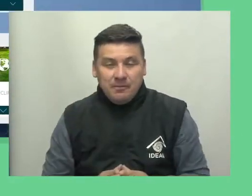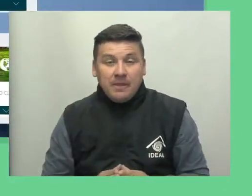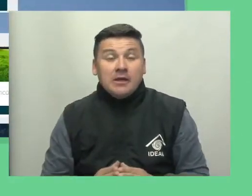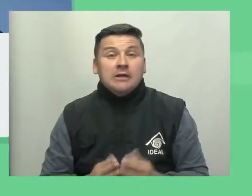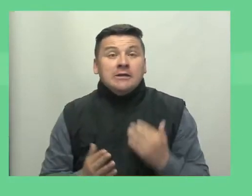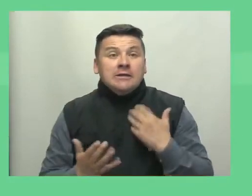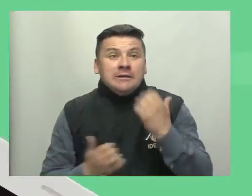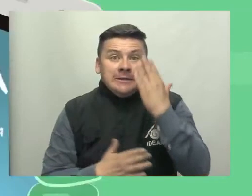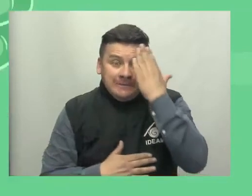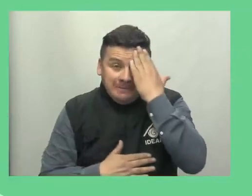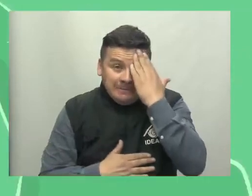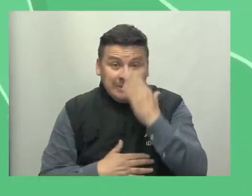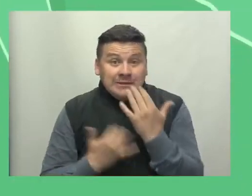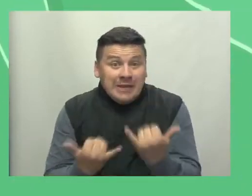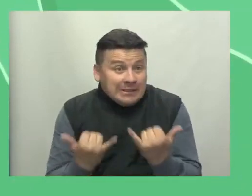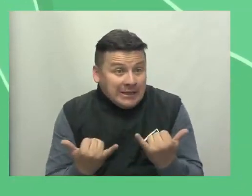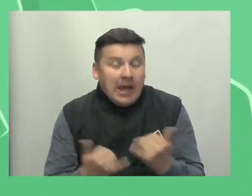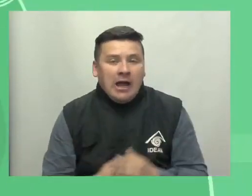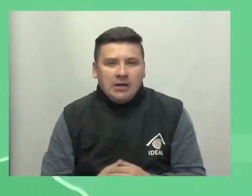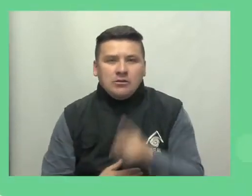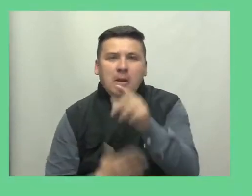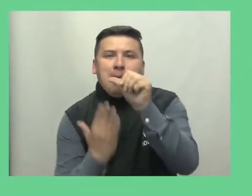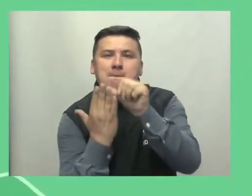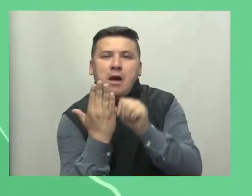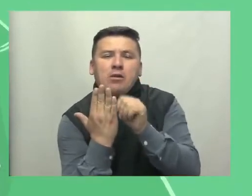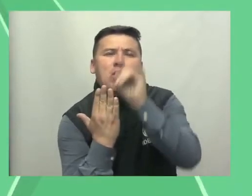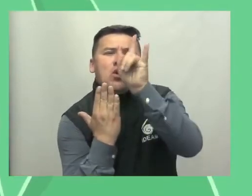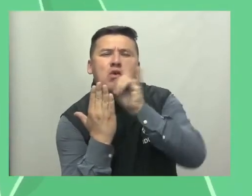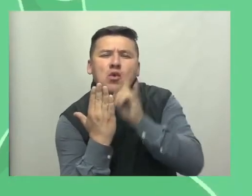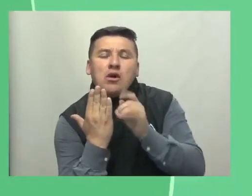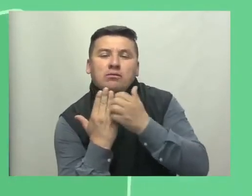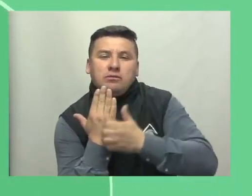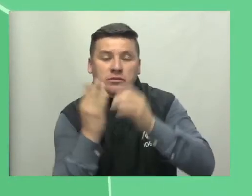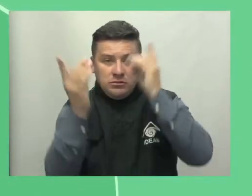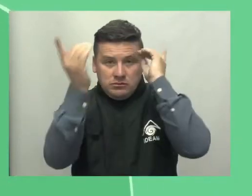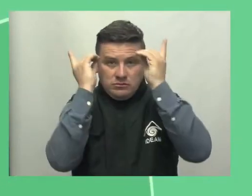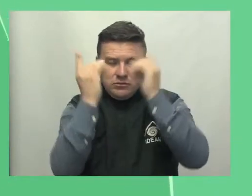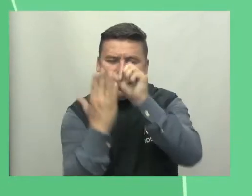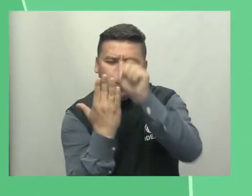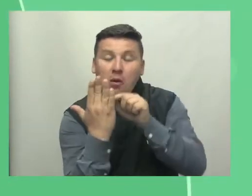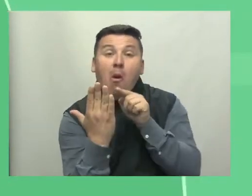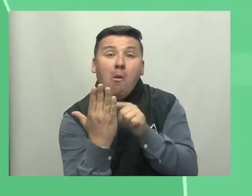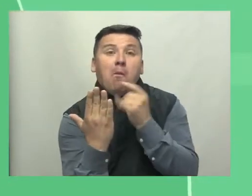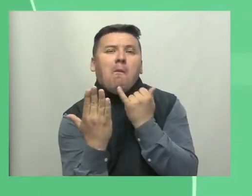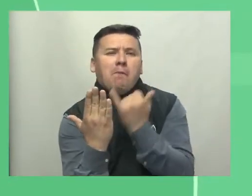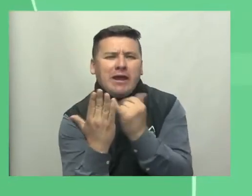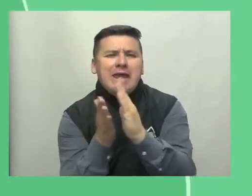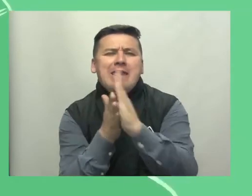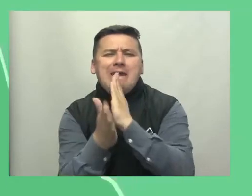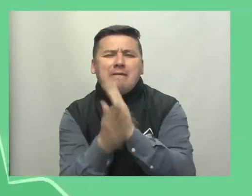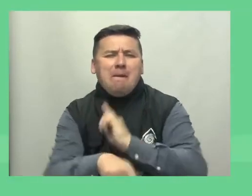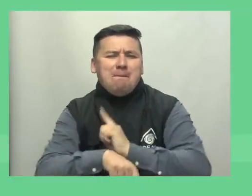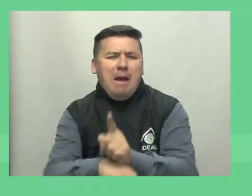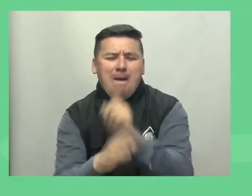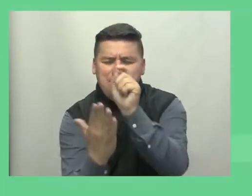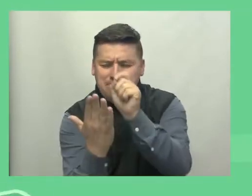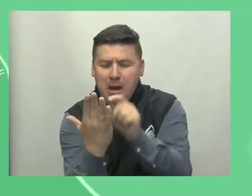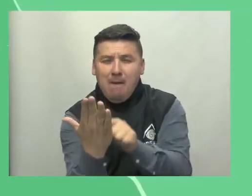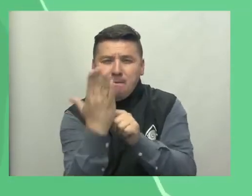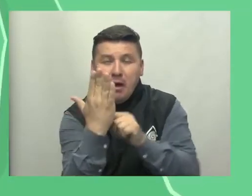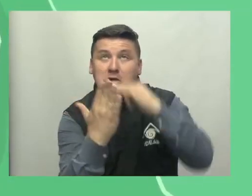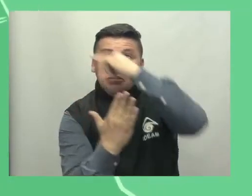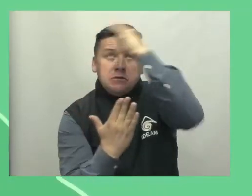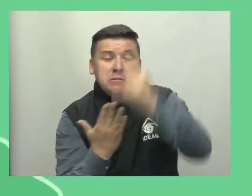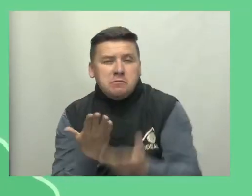.co. Y para estar informado al instante, descarga nuestra aplicación de pronóstico desde Google Play o App Store. Información en tiempo